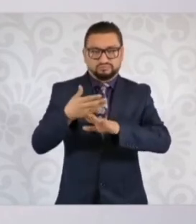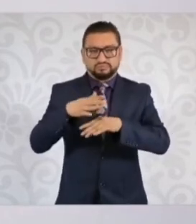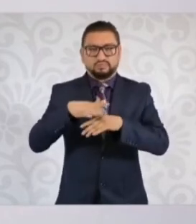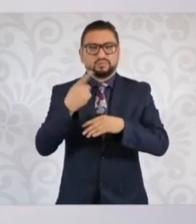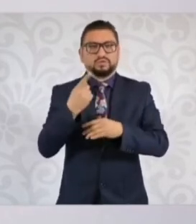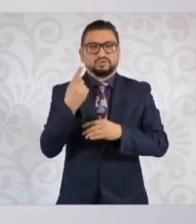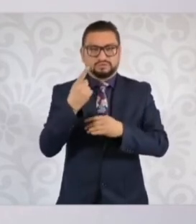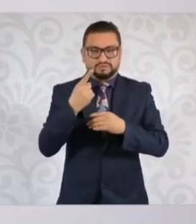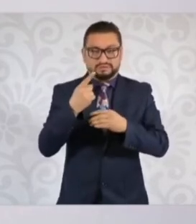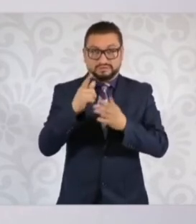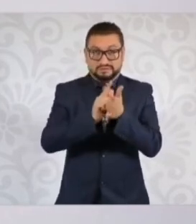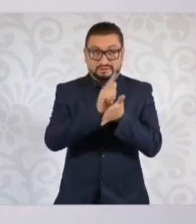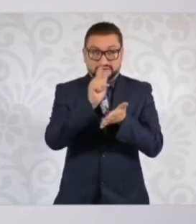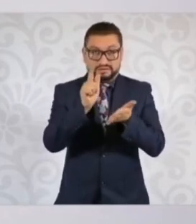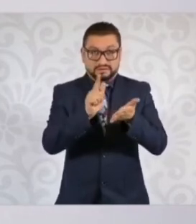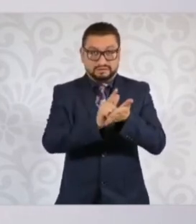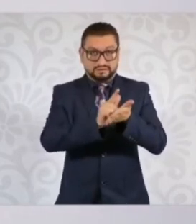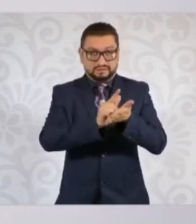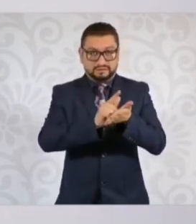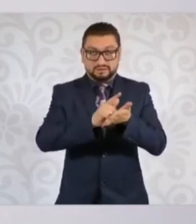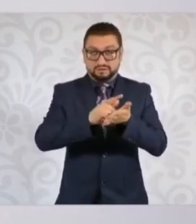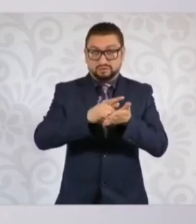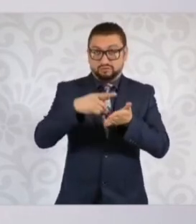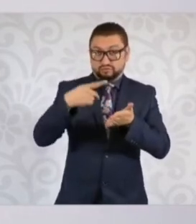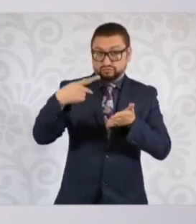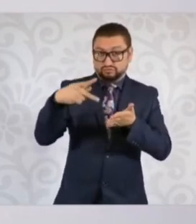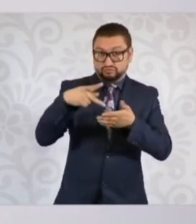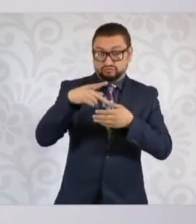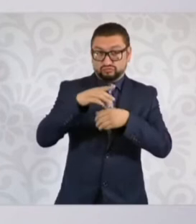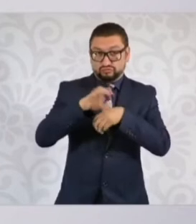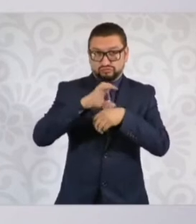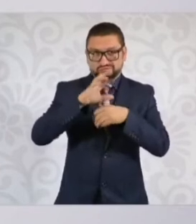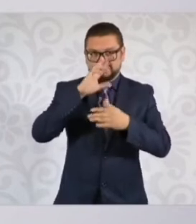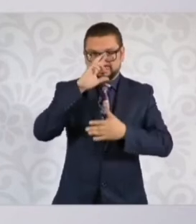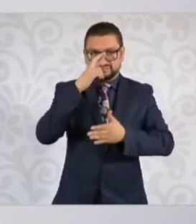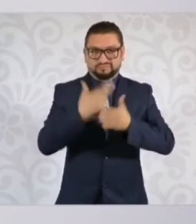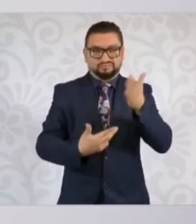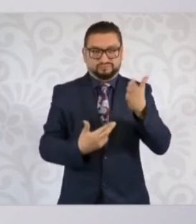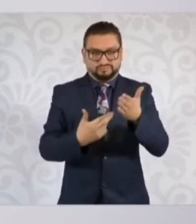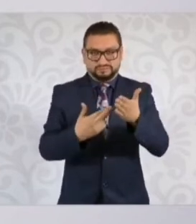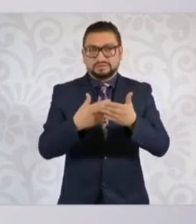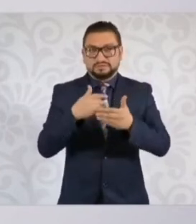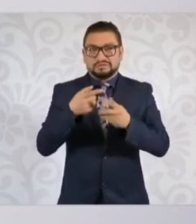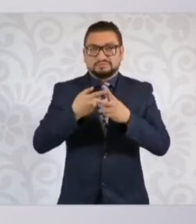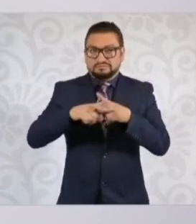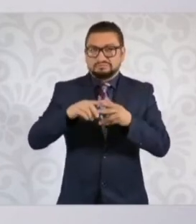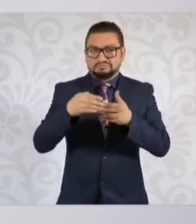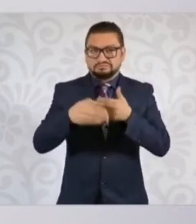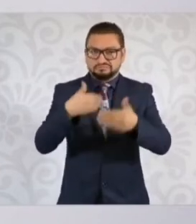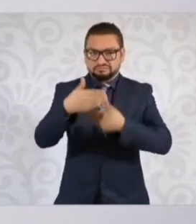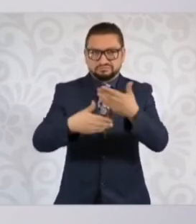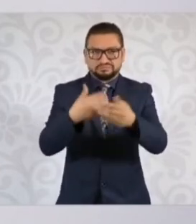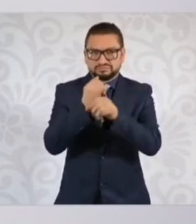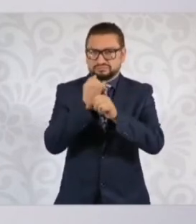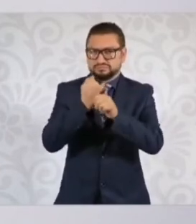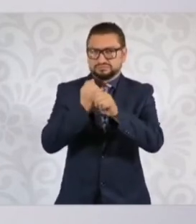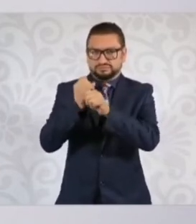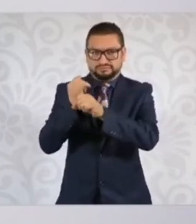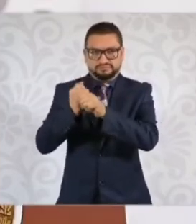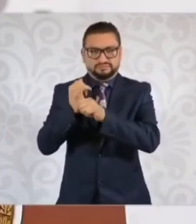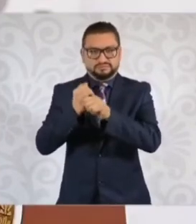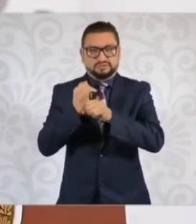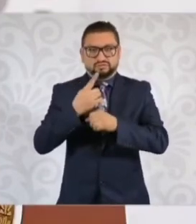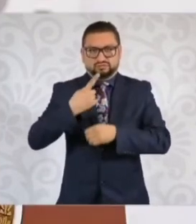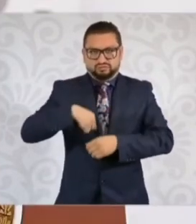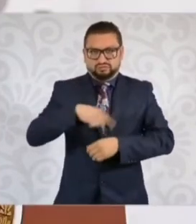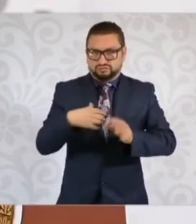fuera de las leyes de Colombia se abre este proceso de investigación. Entonces